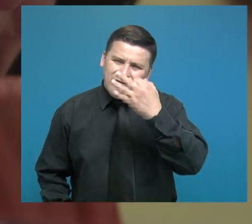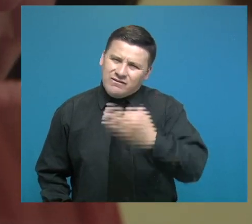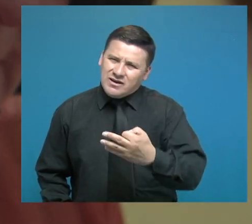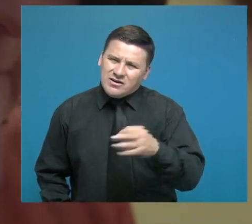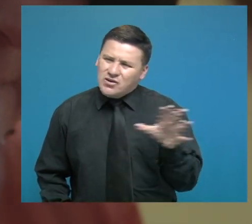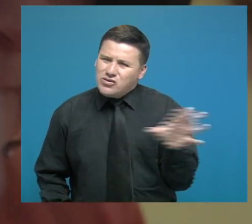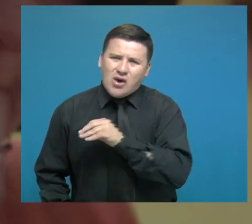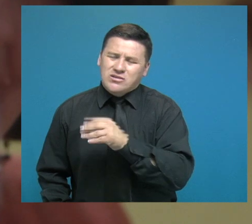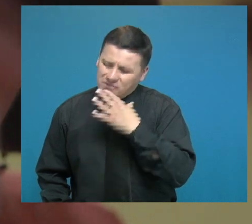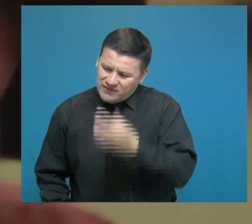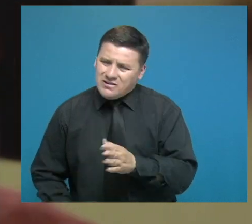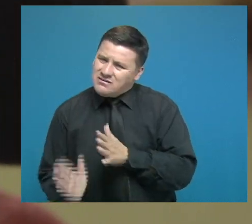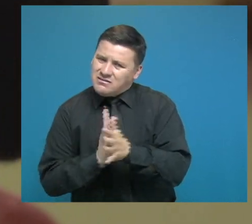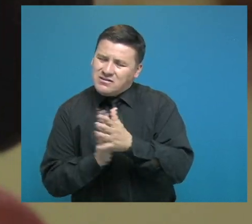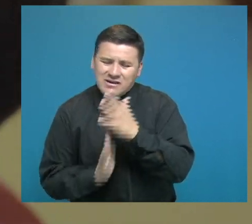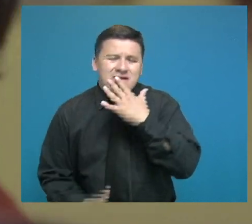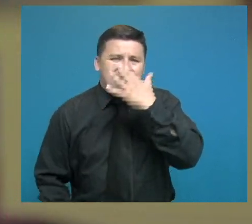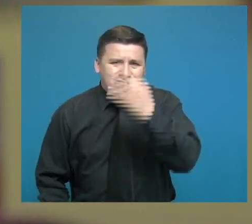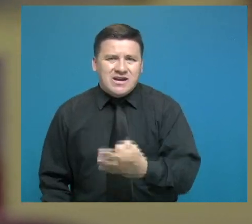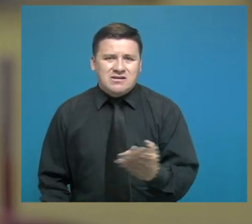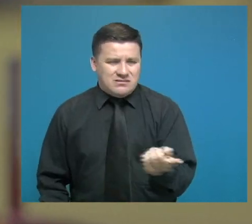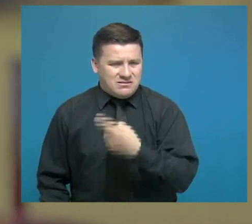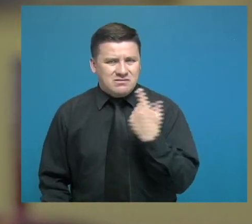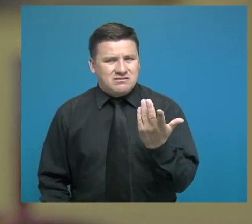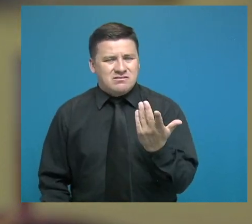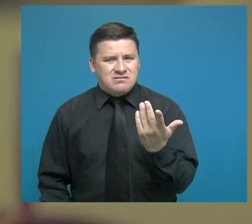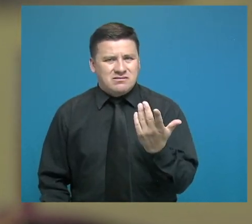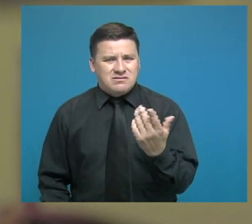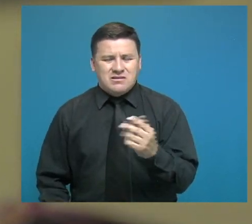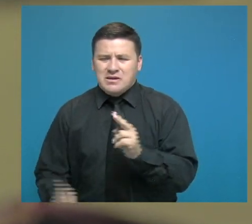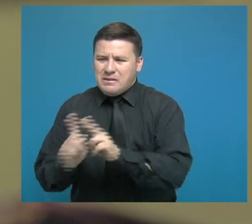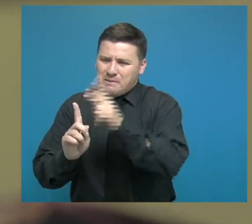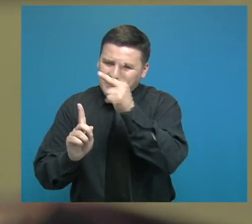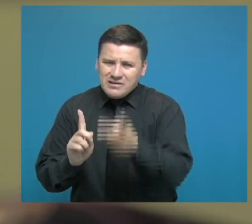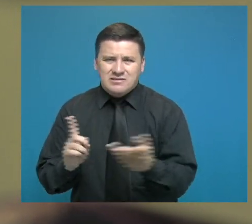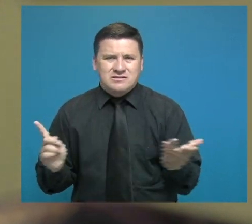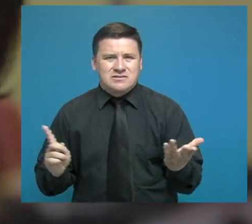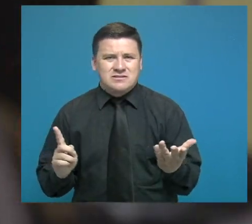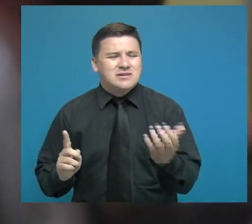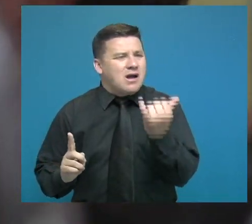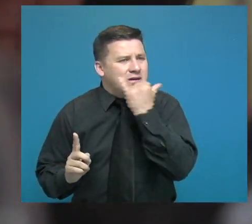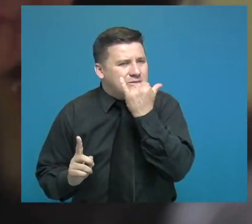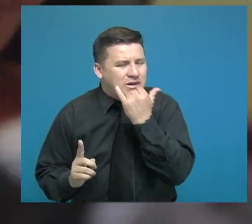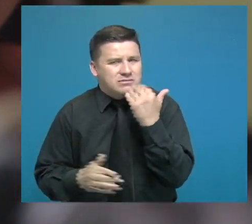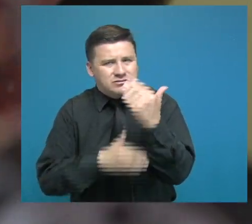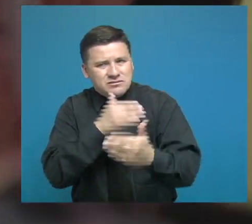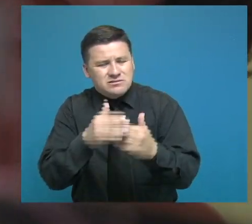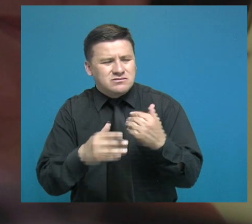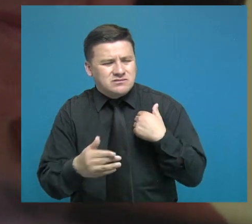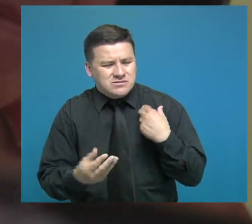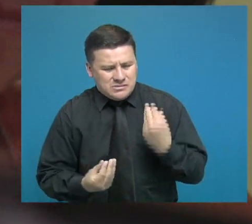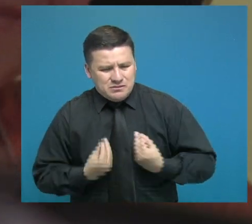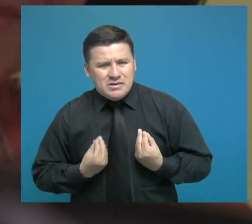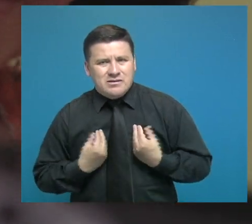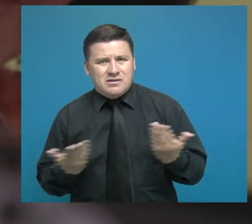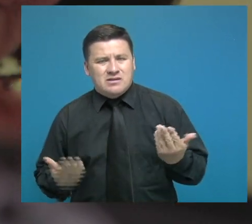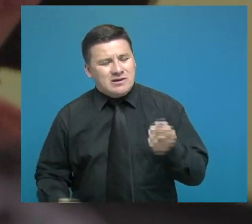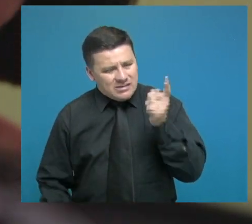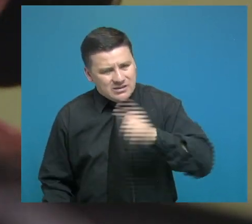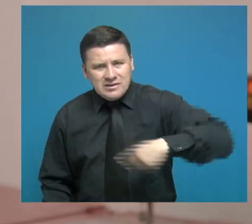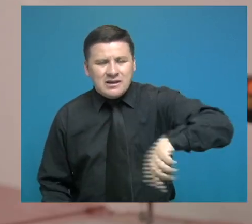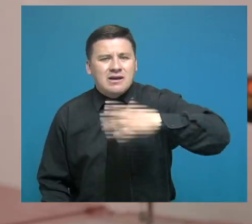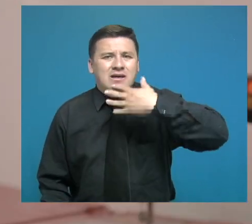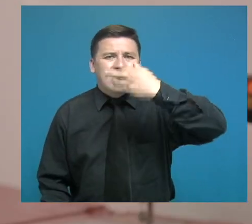Es que la verdad debe ser de todos. Pero la verdad, la verdad es de nosotros contadas de las víctimas, de lo que nos ha pasado, de lo que hemos